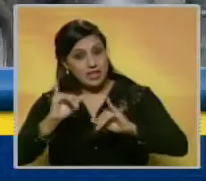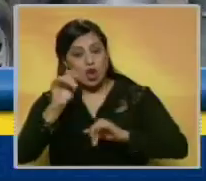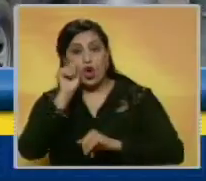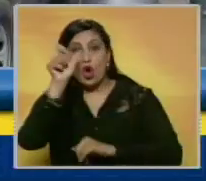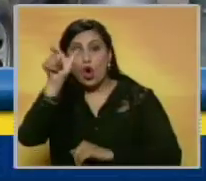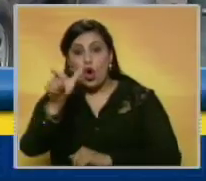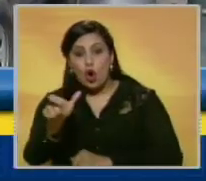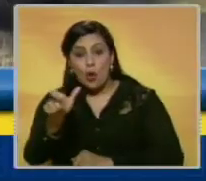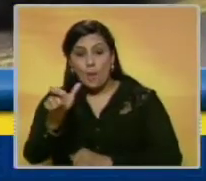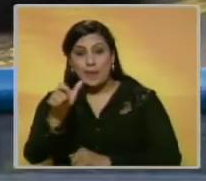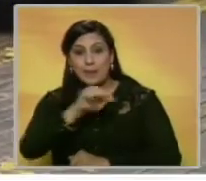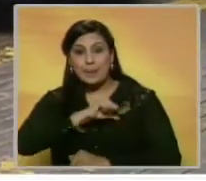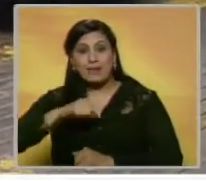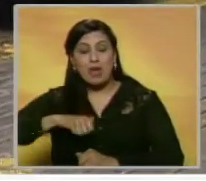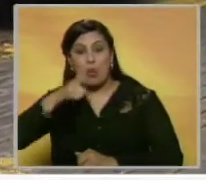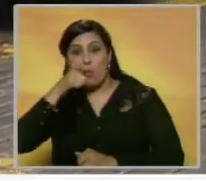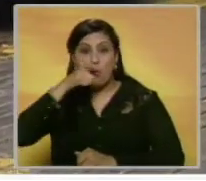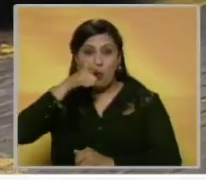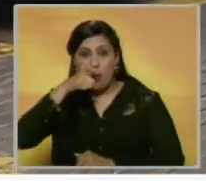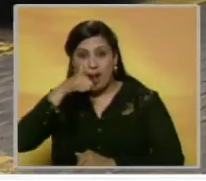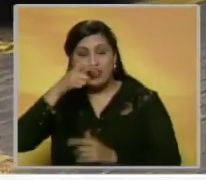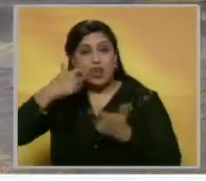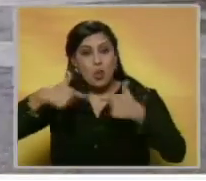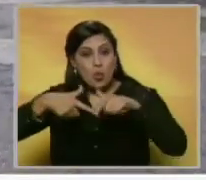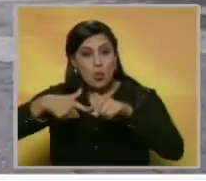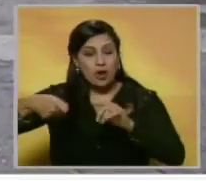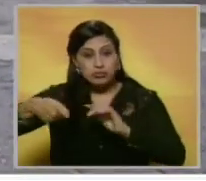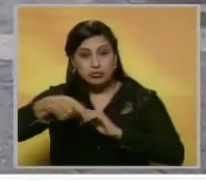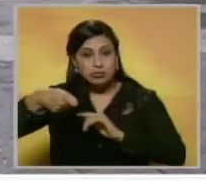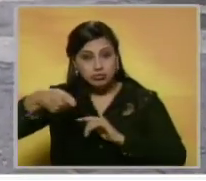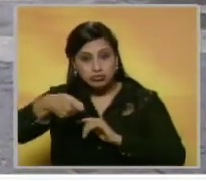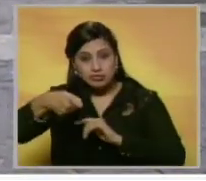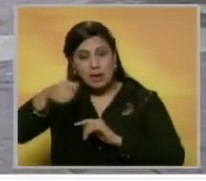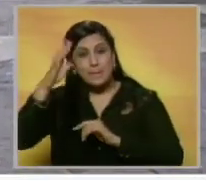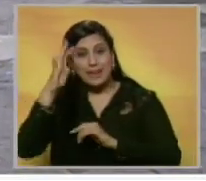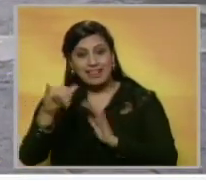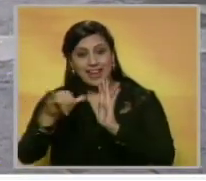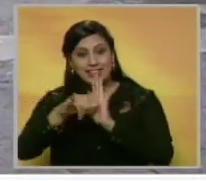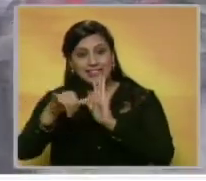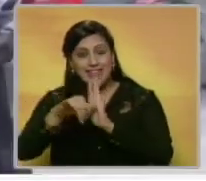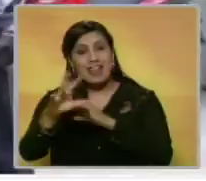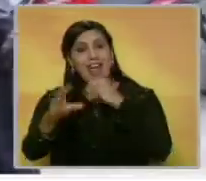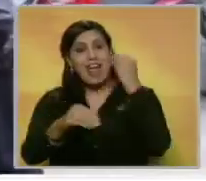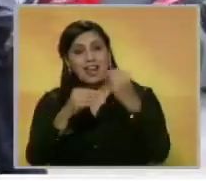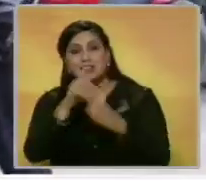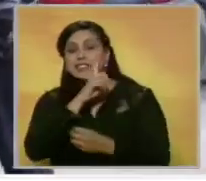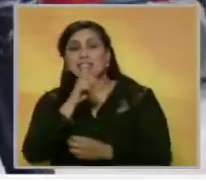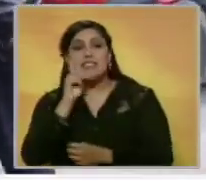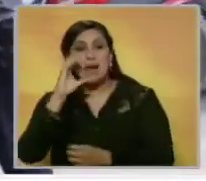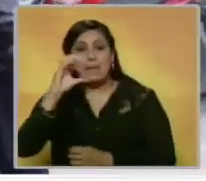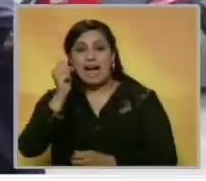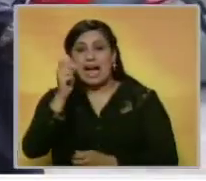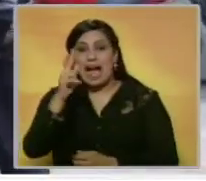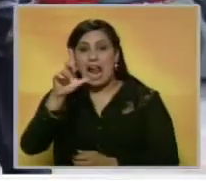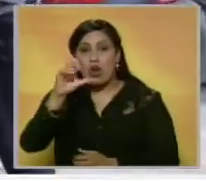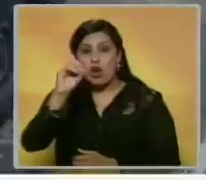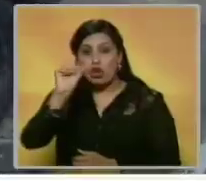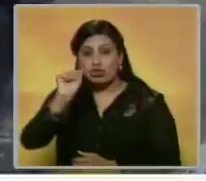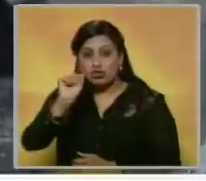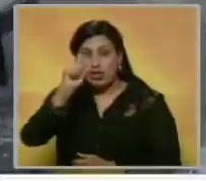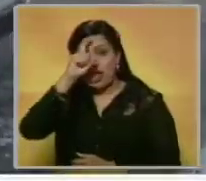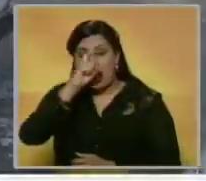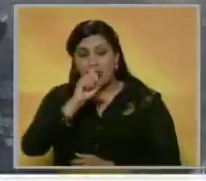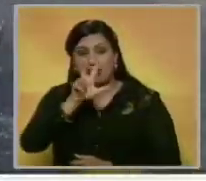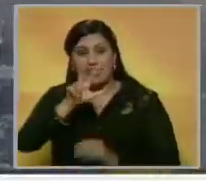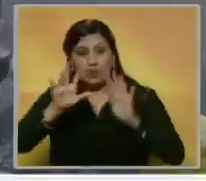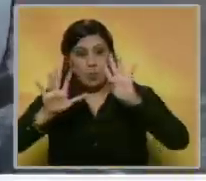vigilante privado fue acribillado en el sector Vuelta del Águila de Mariche. Fue identificado como Carlos Enrique Valdirio Aristimuño,